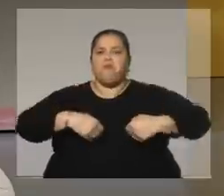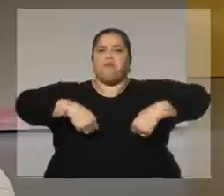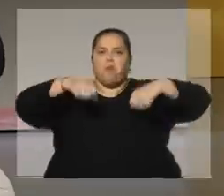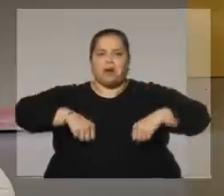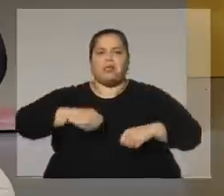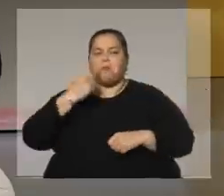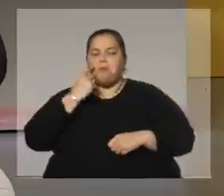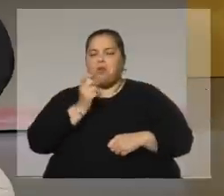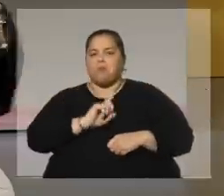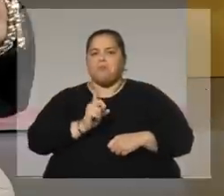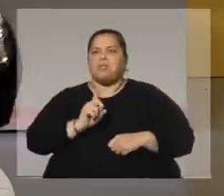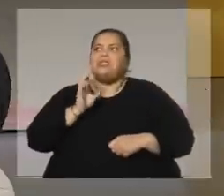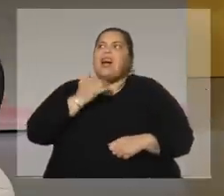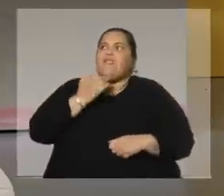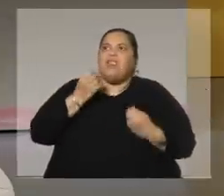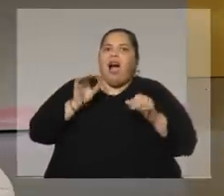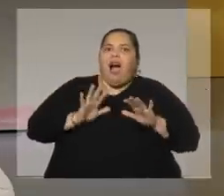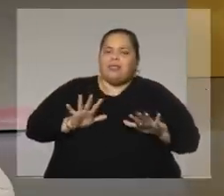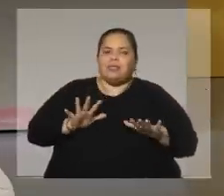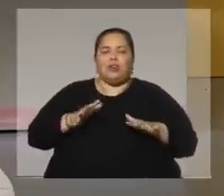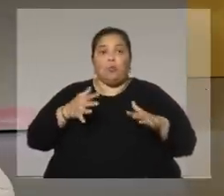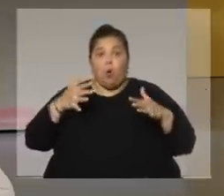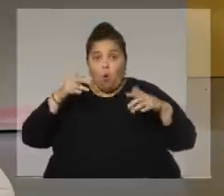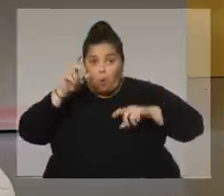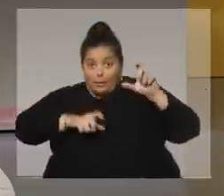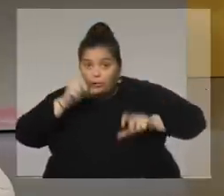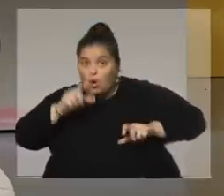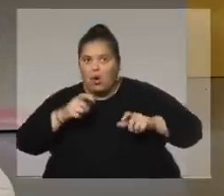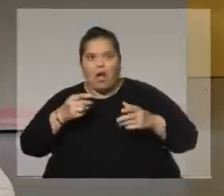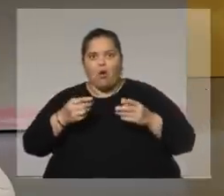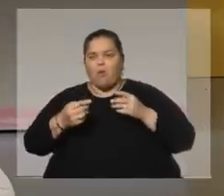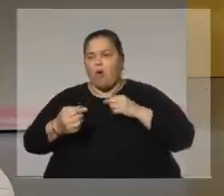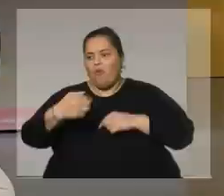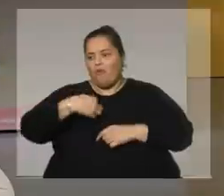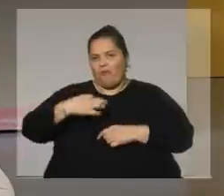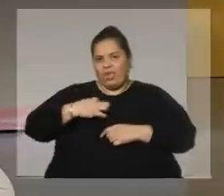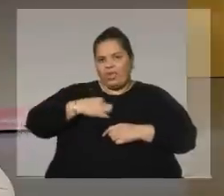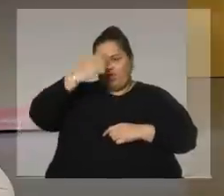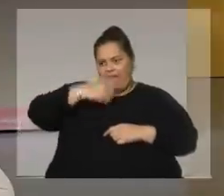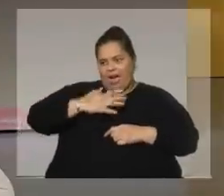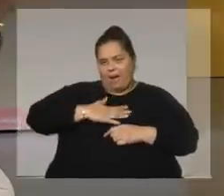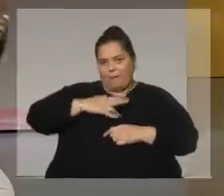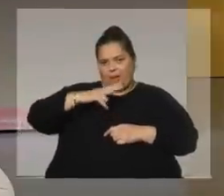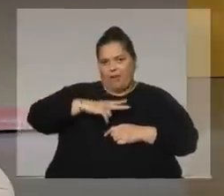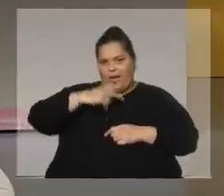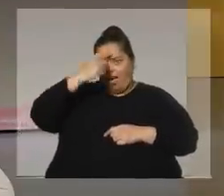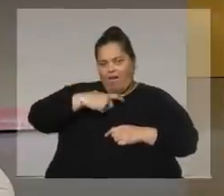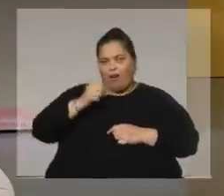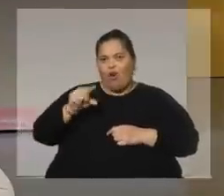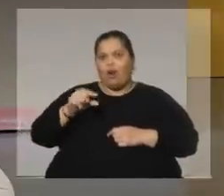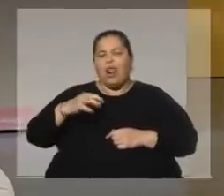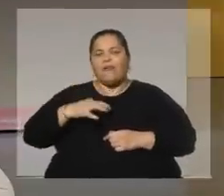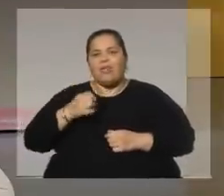esa línea de conducta de la vida privada y la cosa personal con la vida pública.